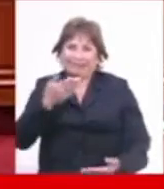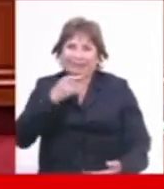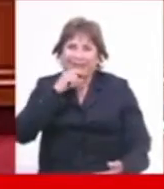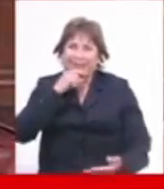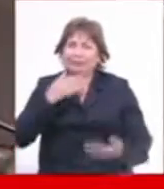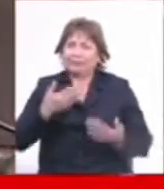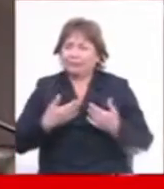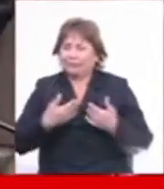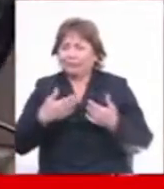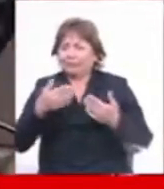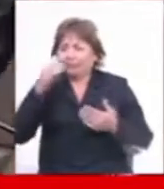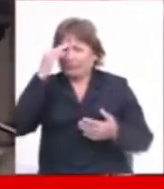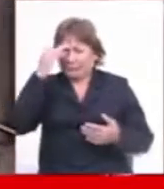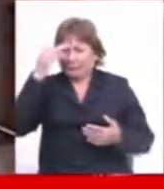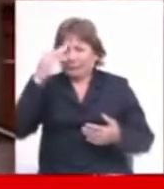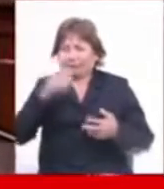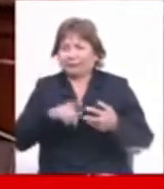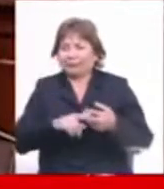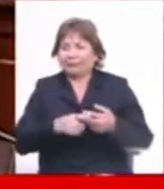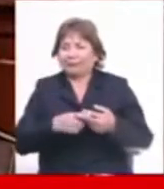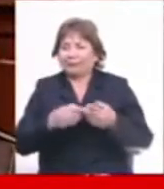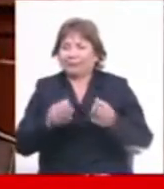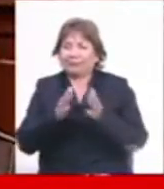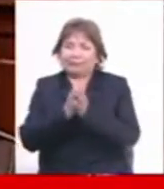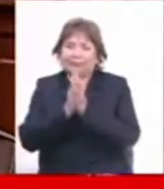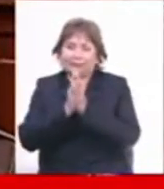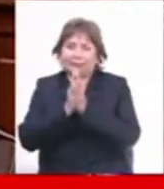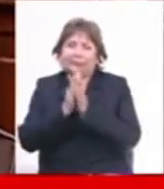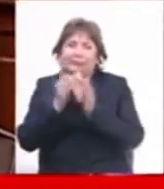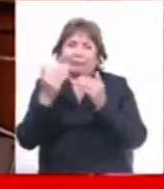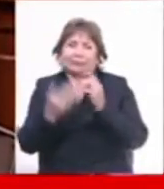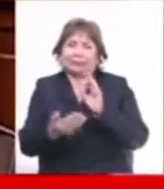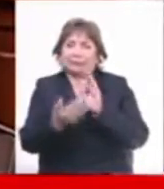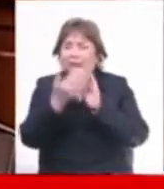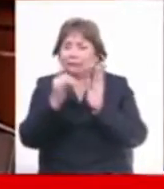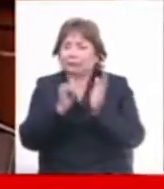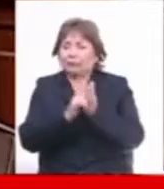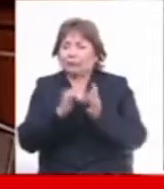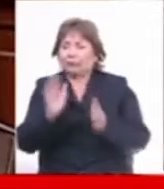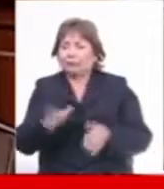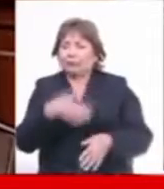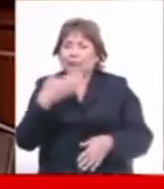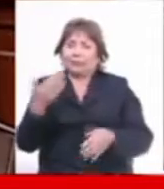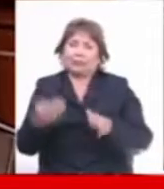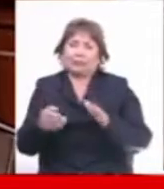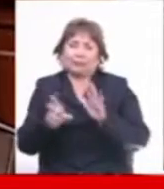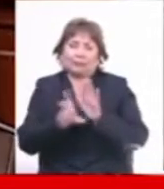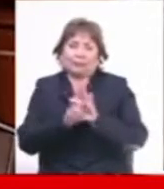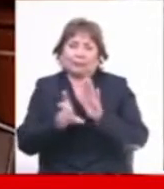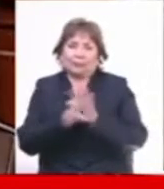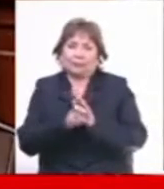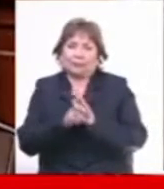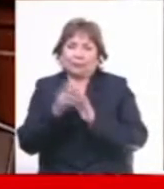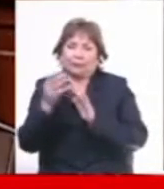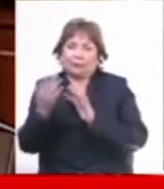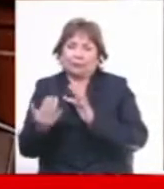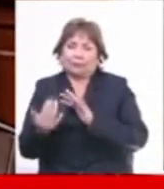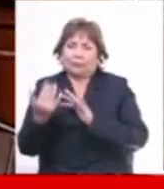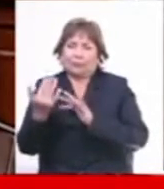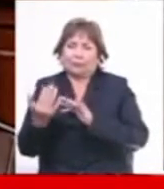Quiero empezar saludando una invocación que se hizo al frente respecto a que había leyes que estaban esperando.